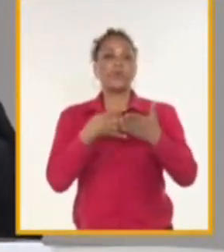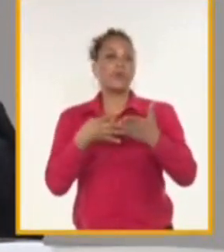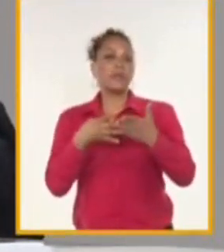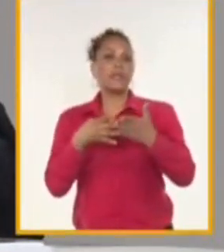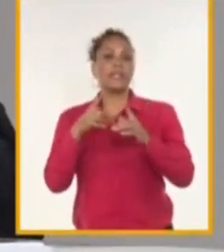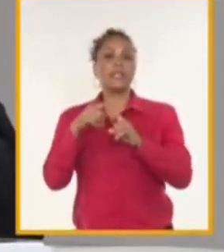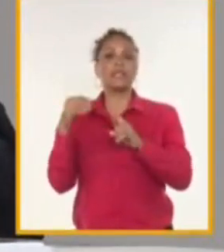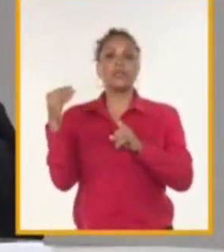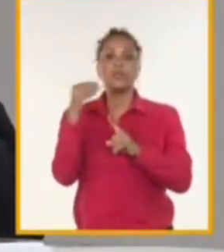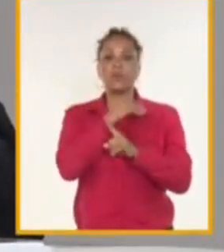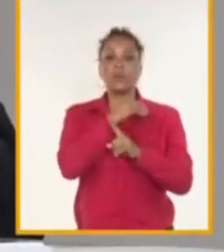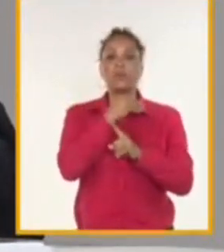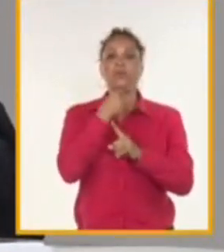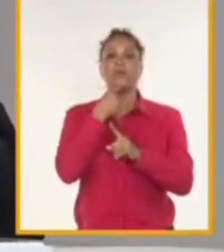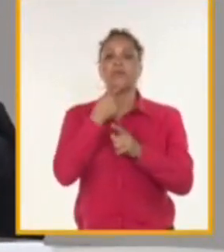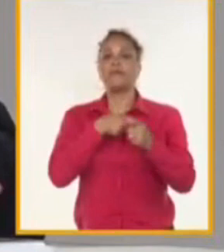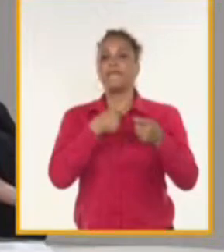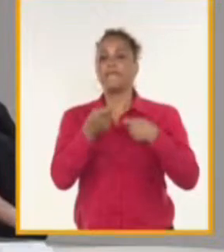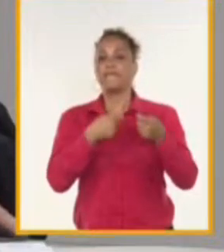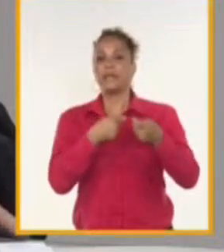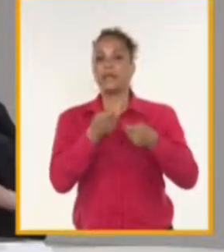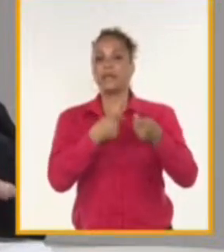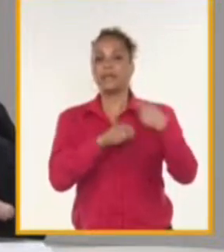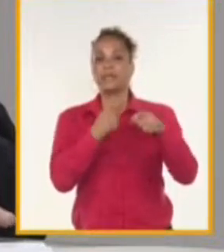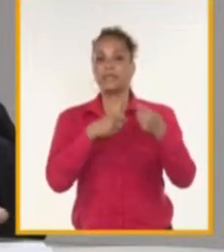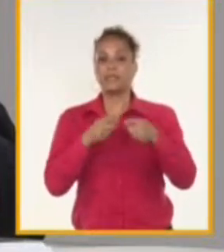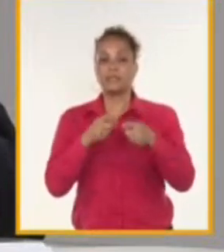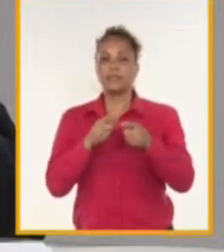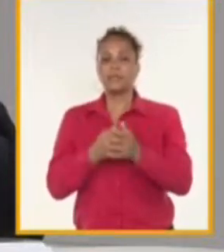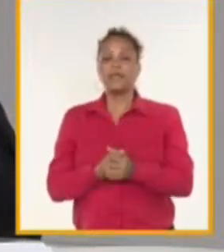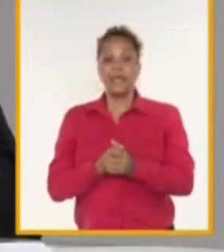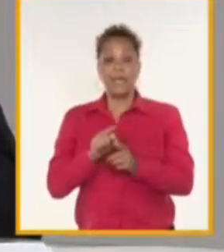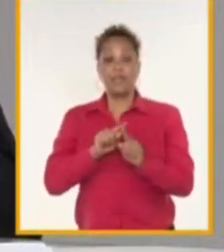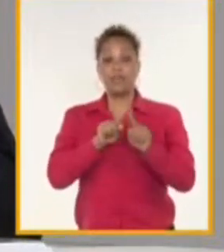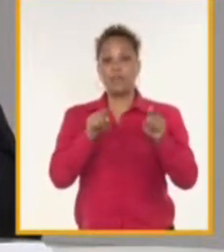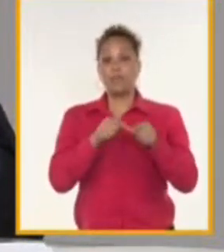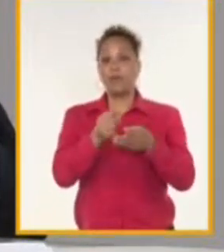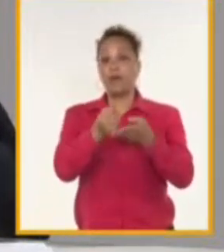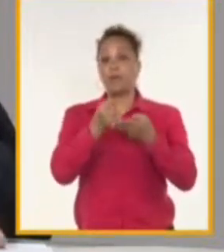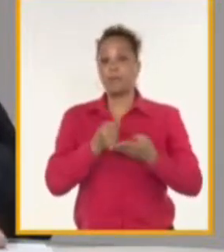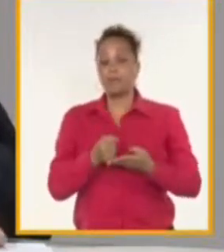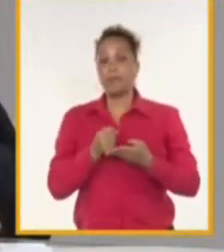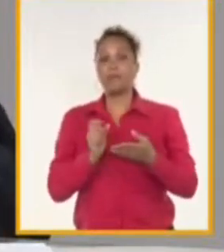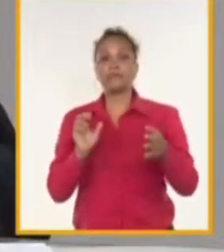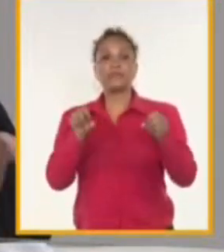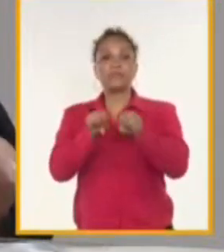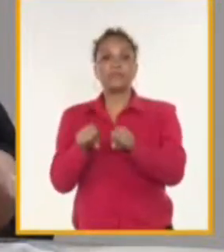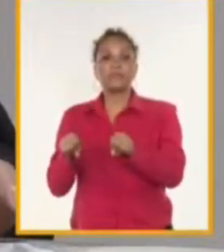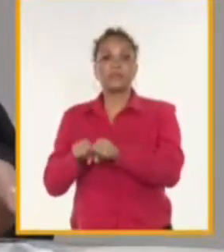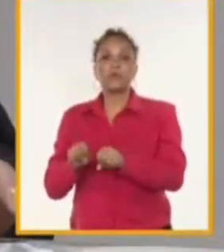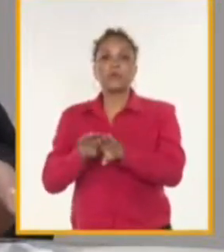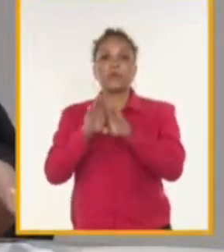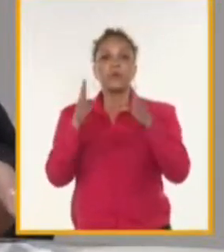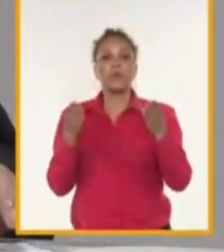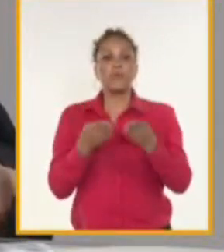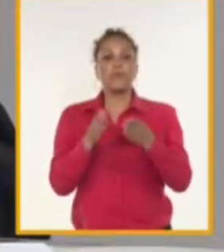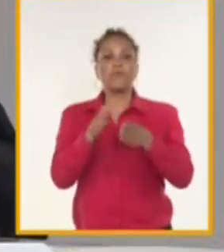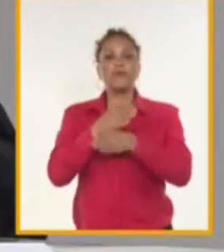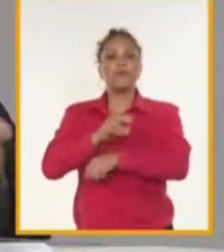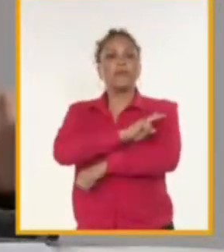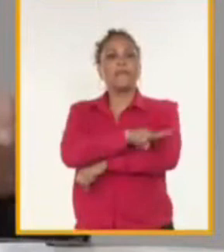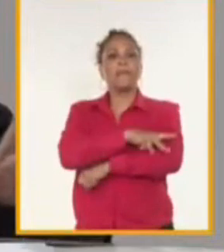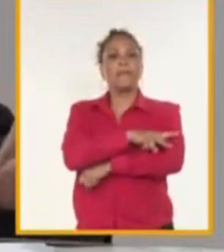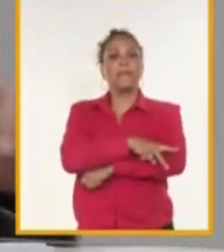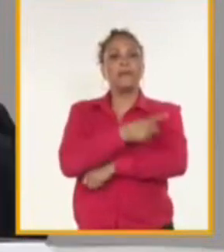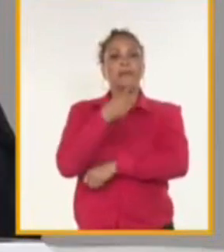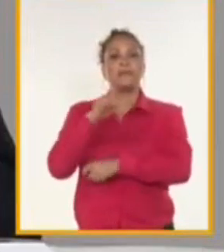tecnologías de manipulación de mercancías y sistemas que permitieran una mayor conectividad con el mundo y una articulación eficiente